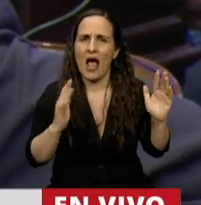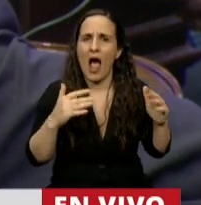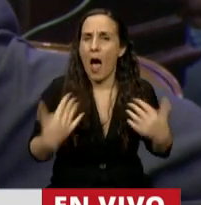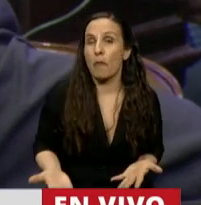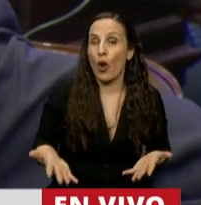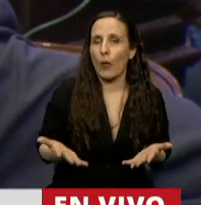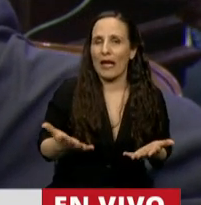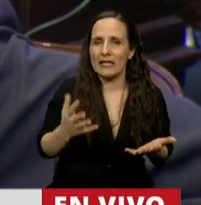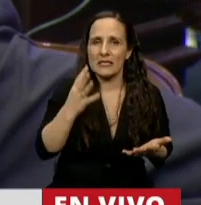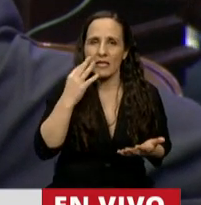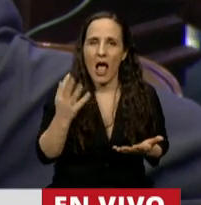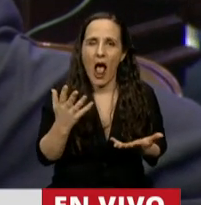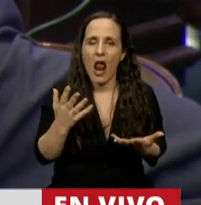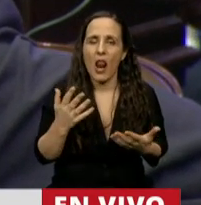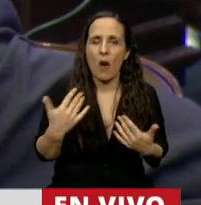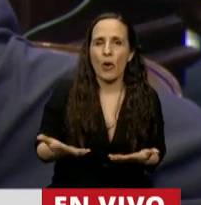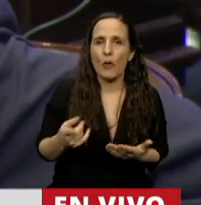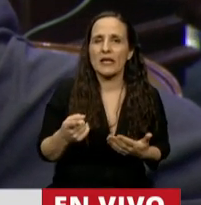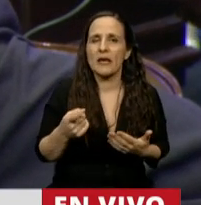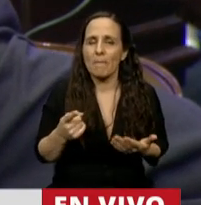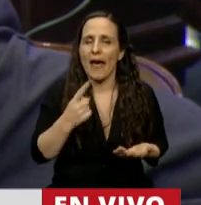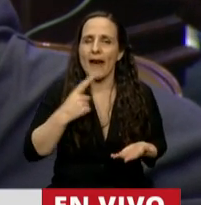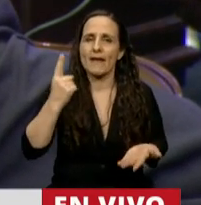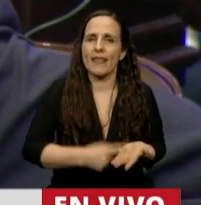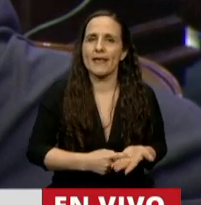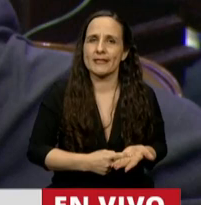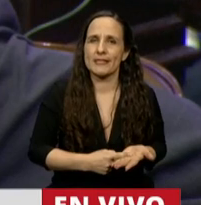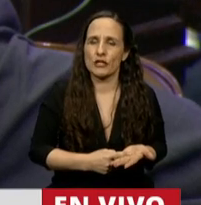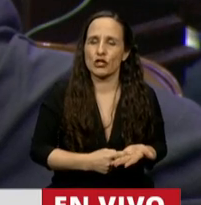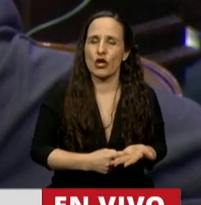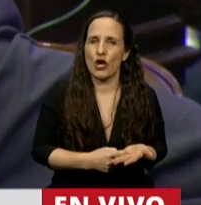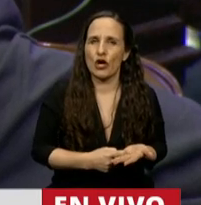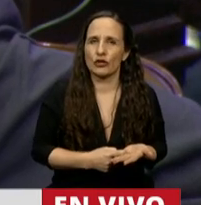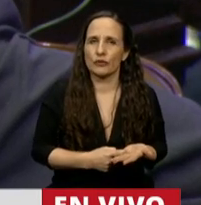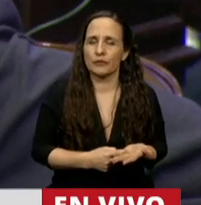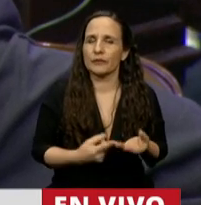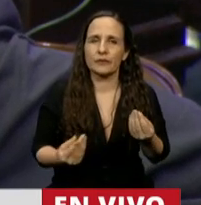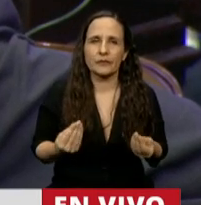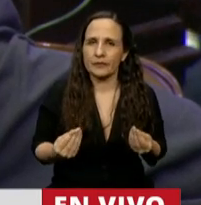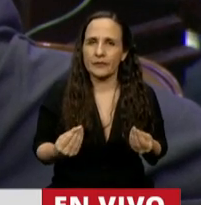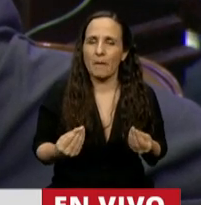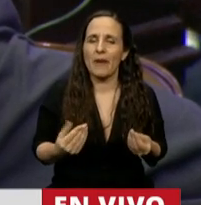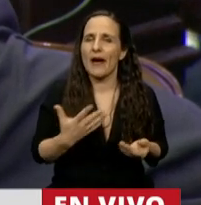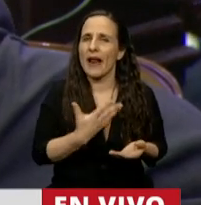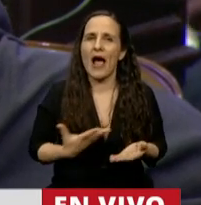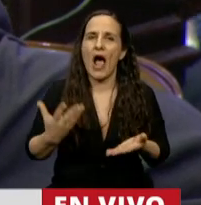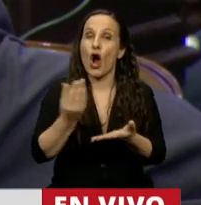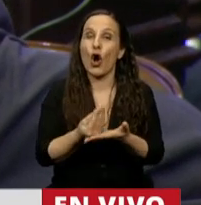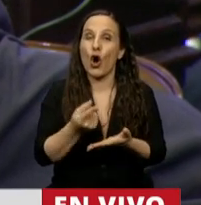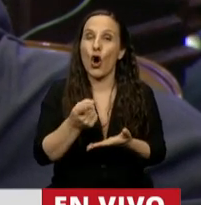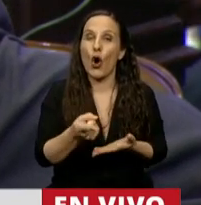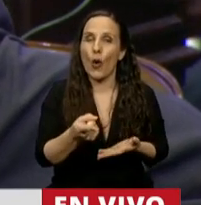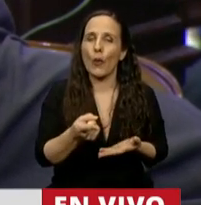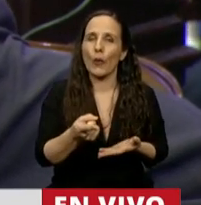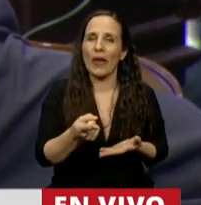algo para tomar medidas que terminan poniéndolo al gobierno al borde